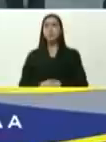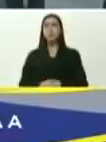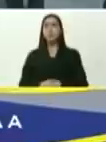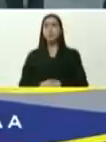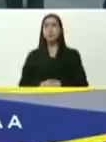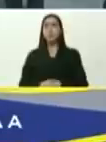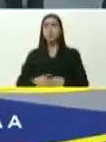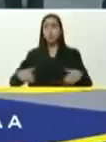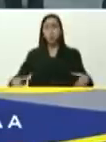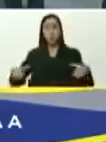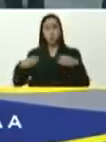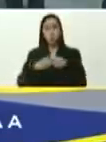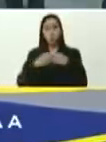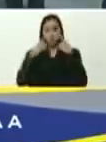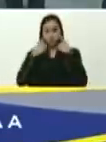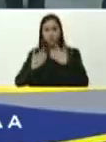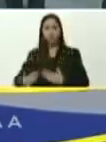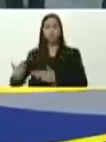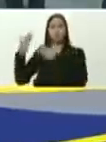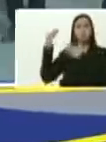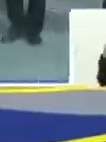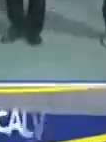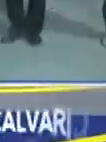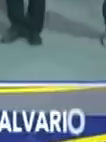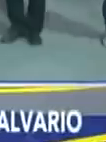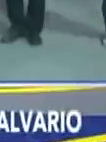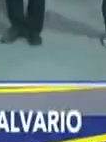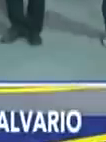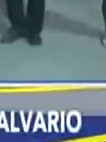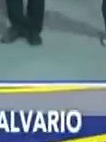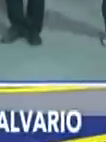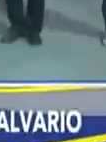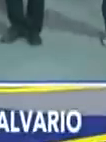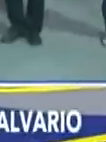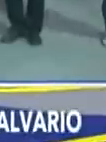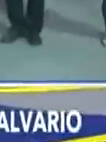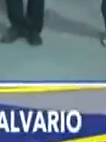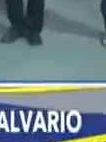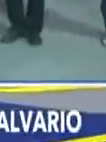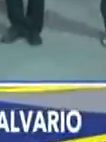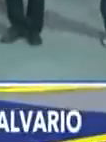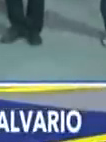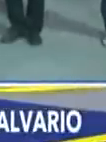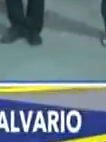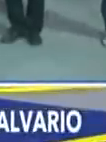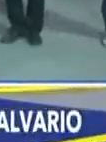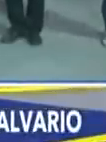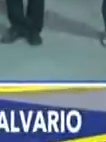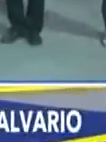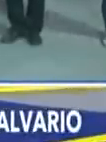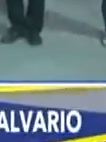Maruja, cuéntenmelo todo, conversadito, el pueblo de Caracas, los está viendo, adelante,